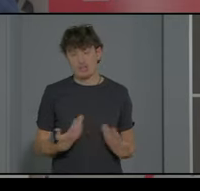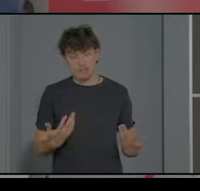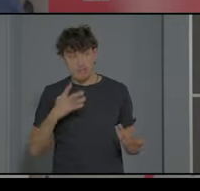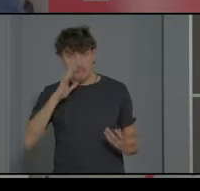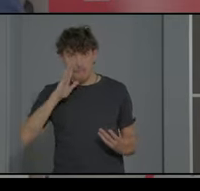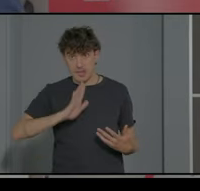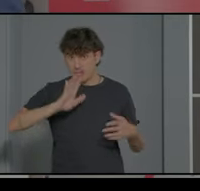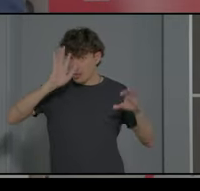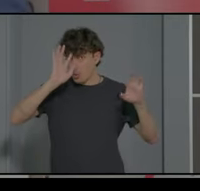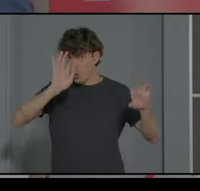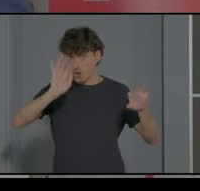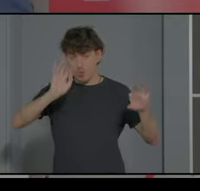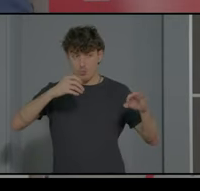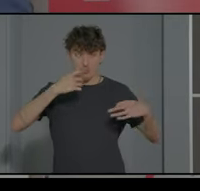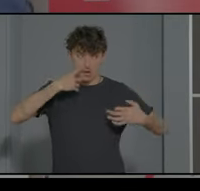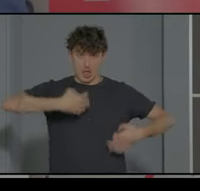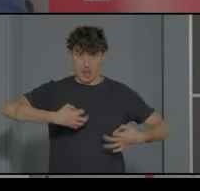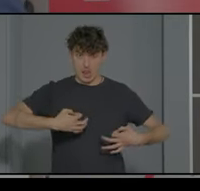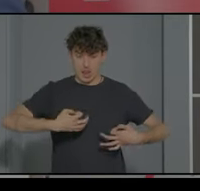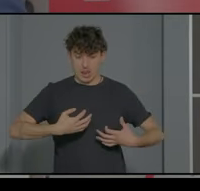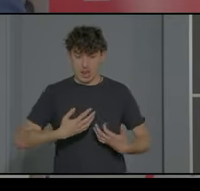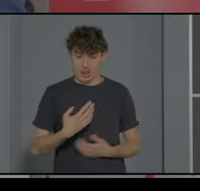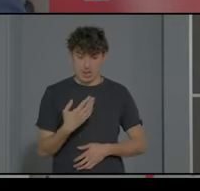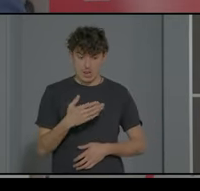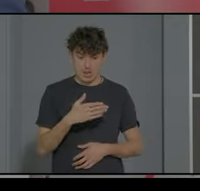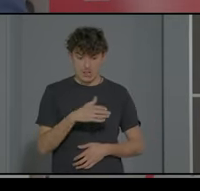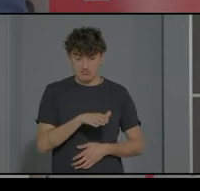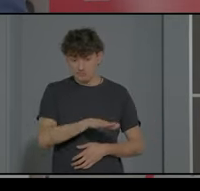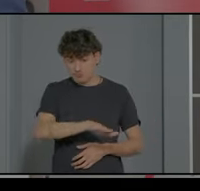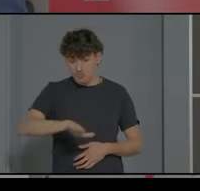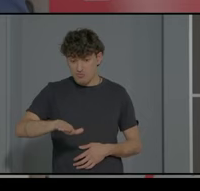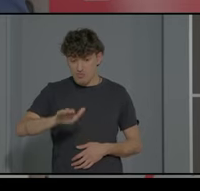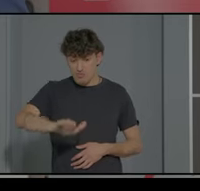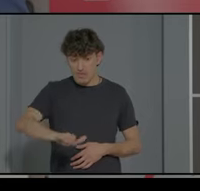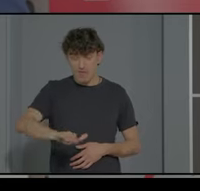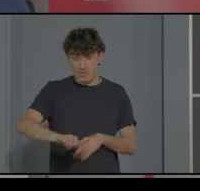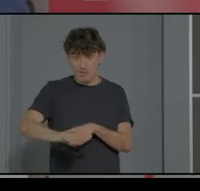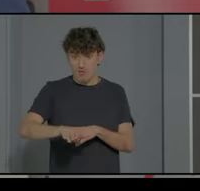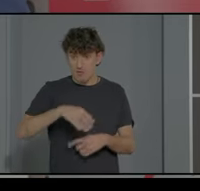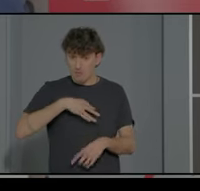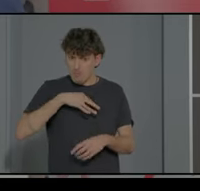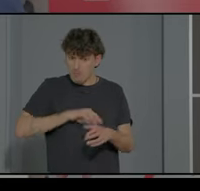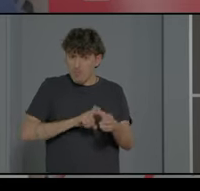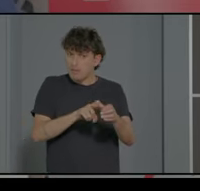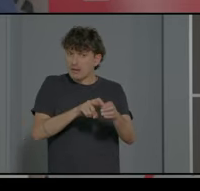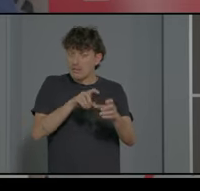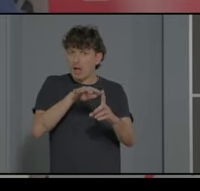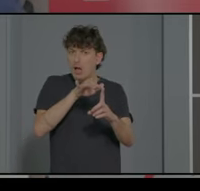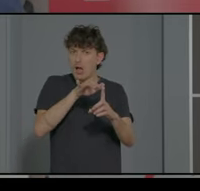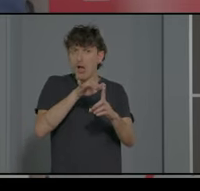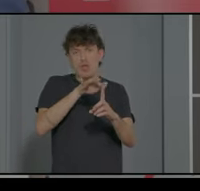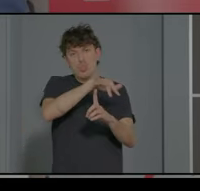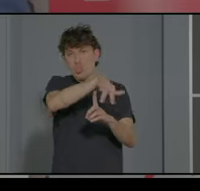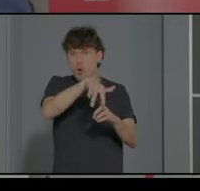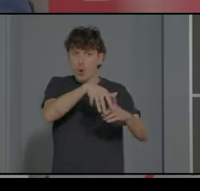y es bastante real que chicos más pequeñitos tienen más posibilidades de participar de entornos ordinarios a pesar de